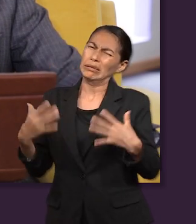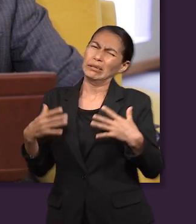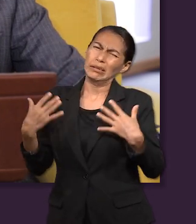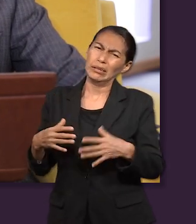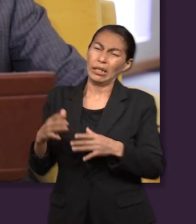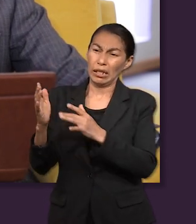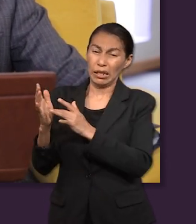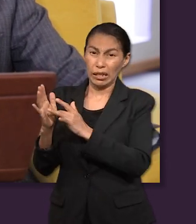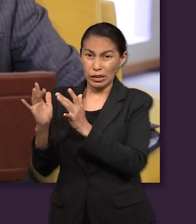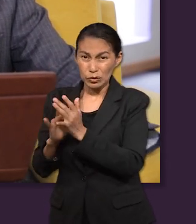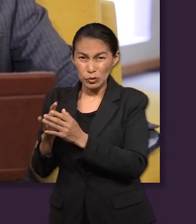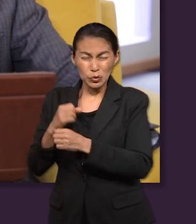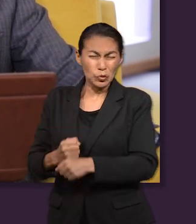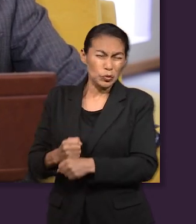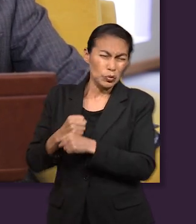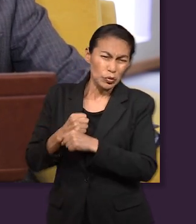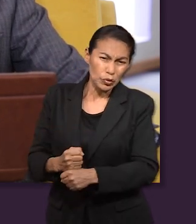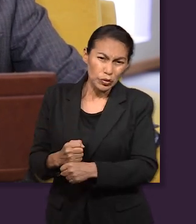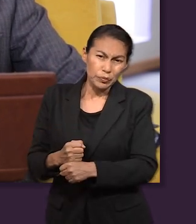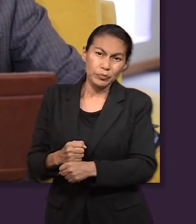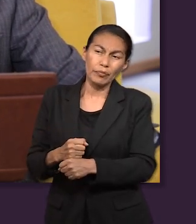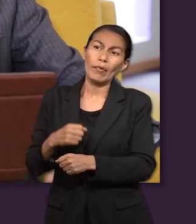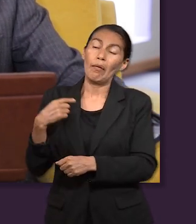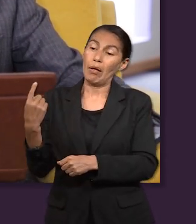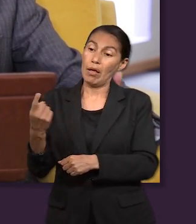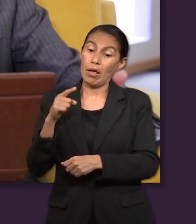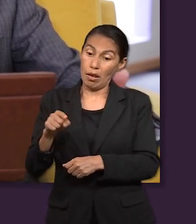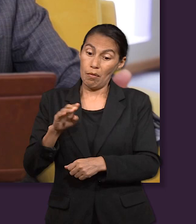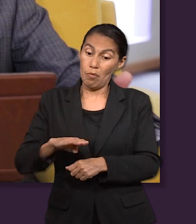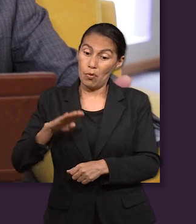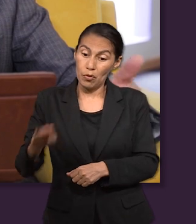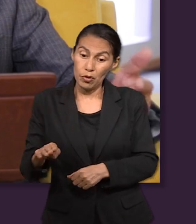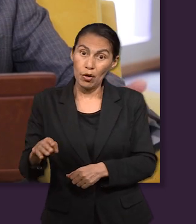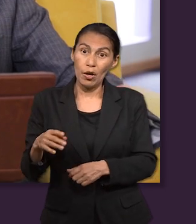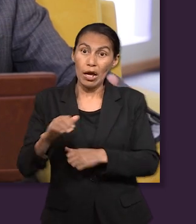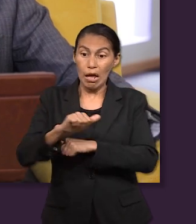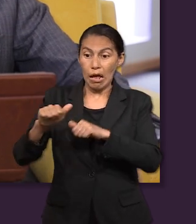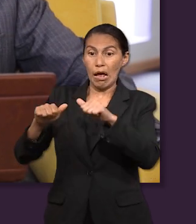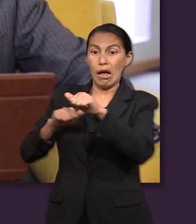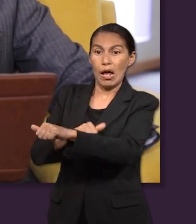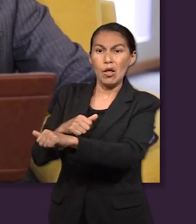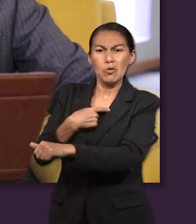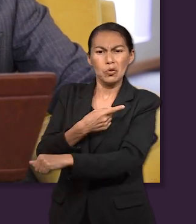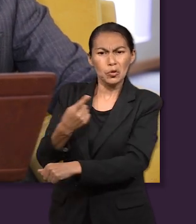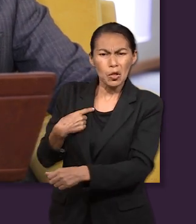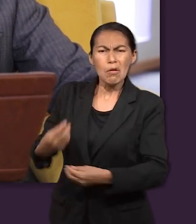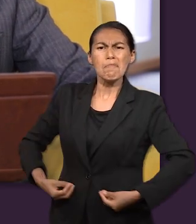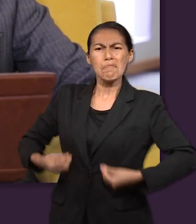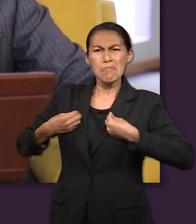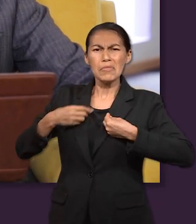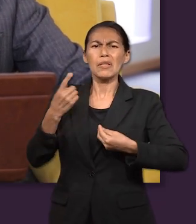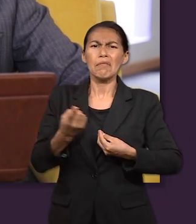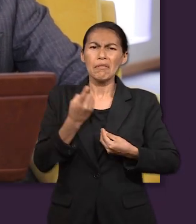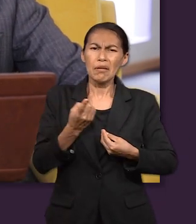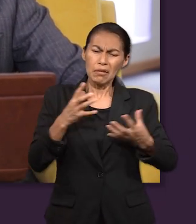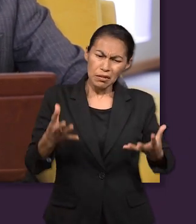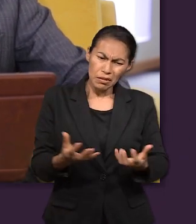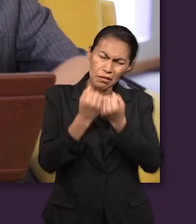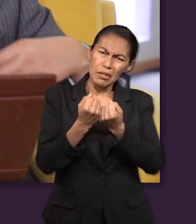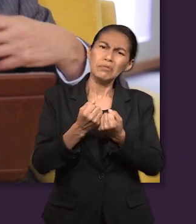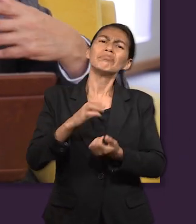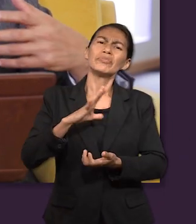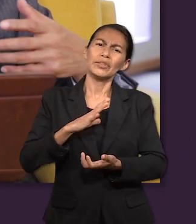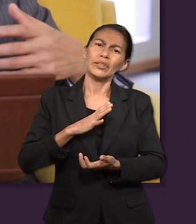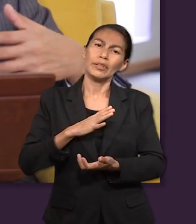para poder darnos vida eterna y la salvación. Bueno, ojalá y nosotros aprendamos